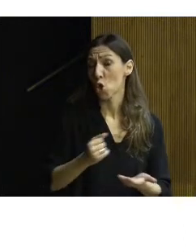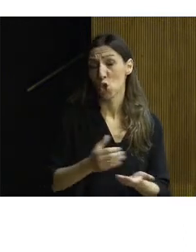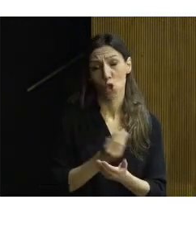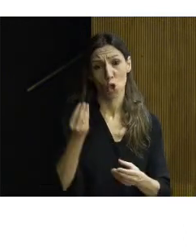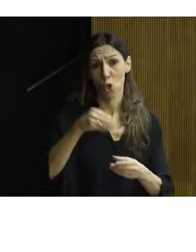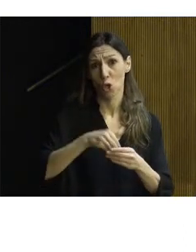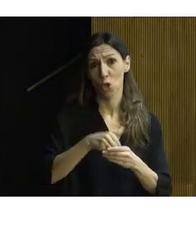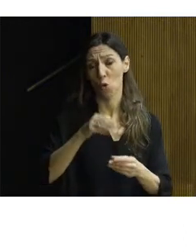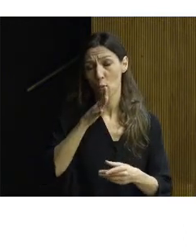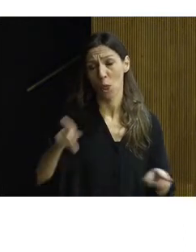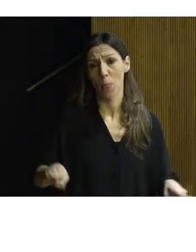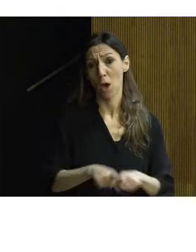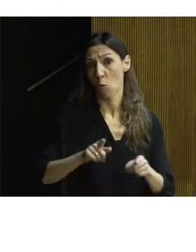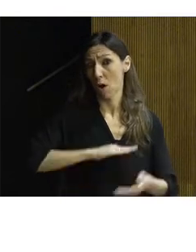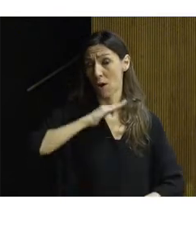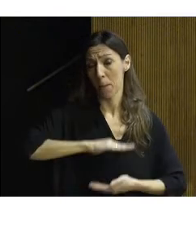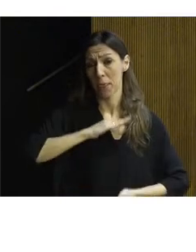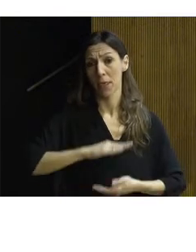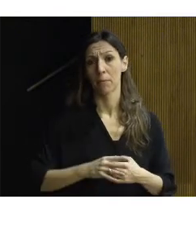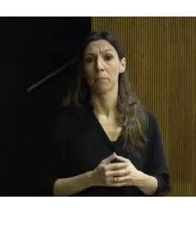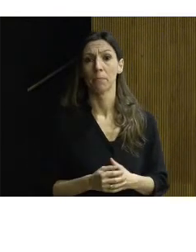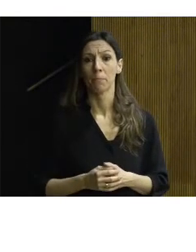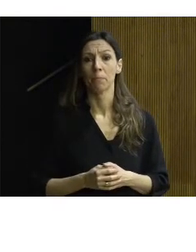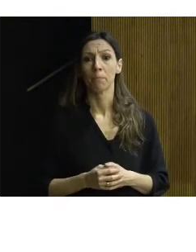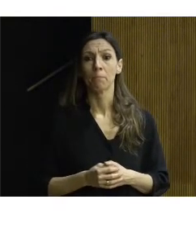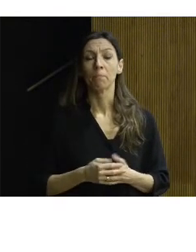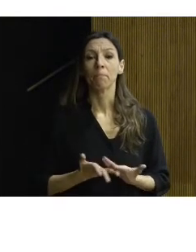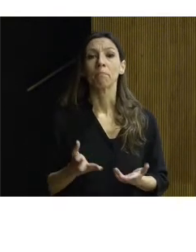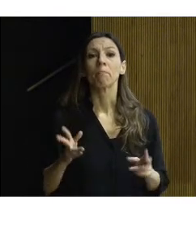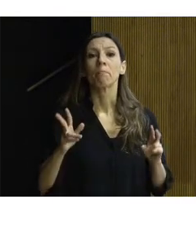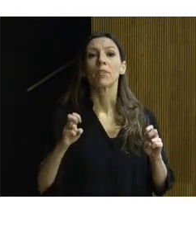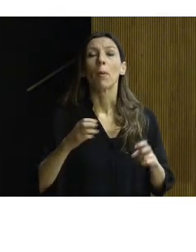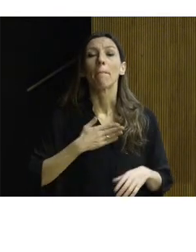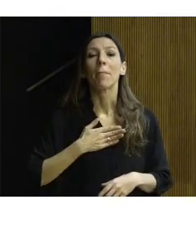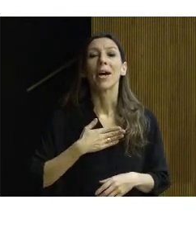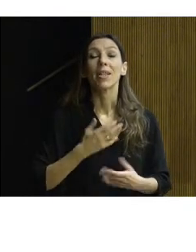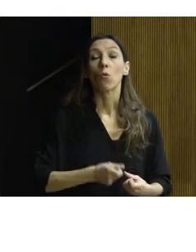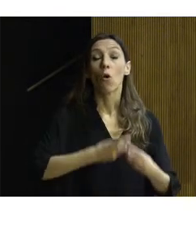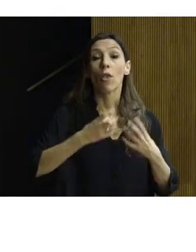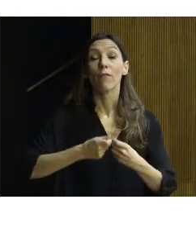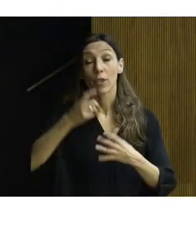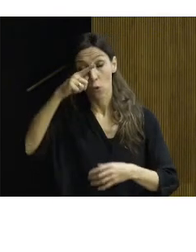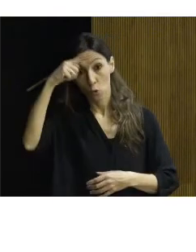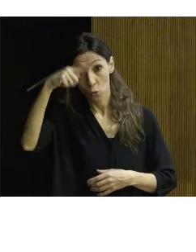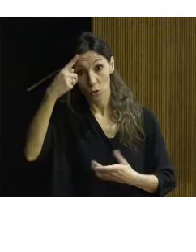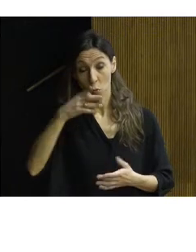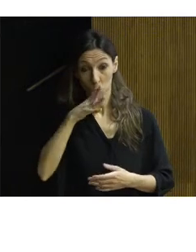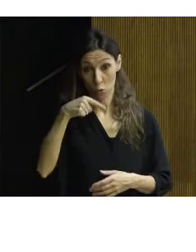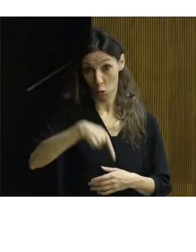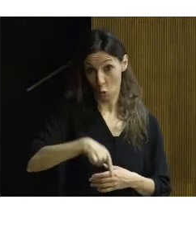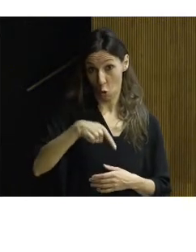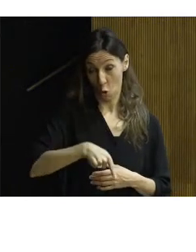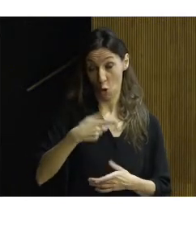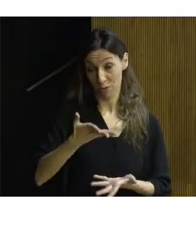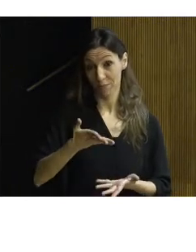independientemente de nuestras capacidades. En el caso del patrimonio inmueble cultural, que es la razón de la que estamos aquí, la